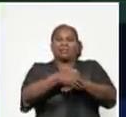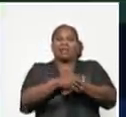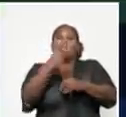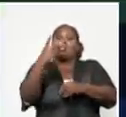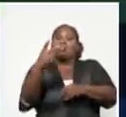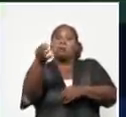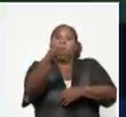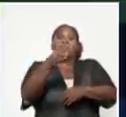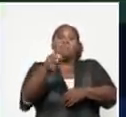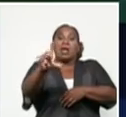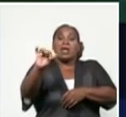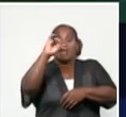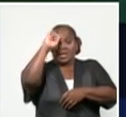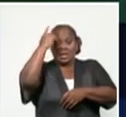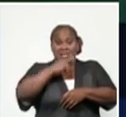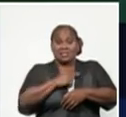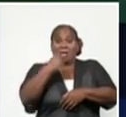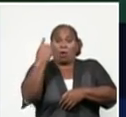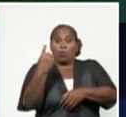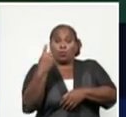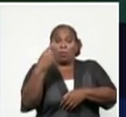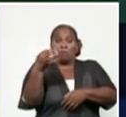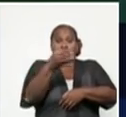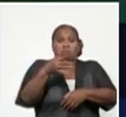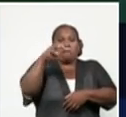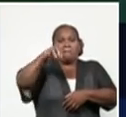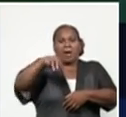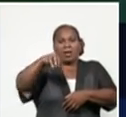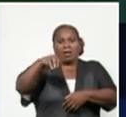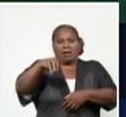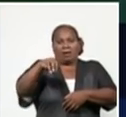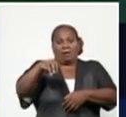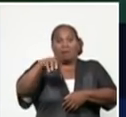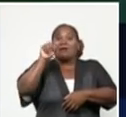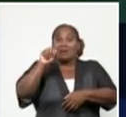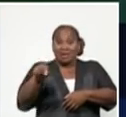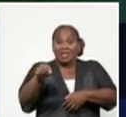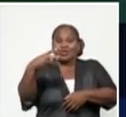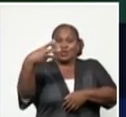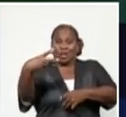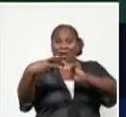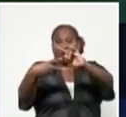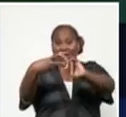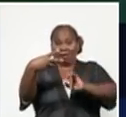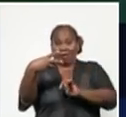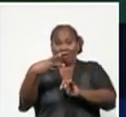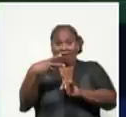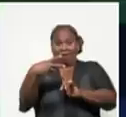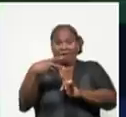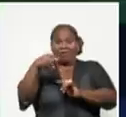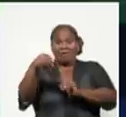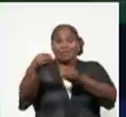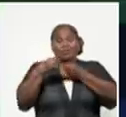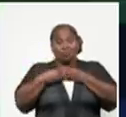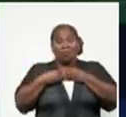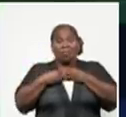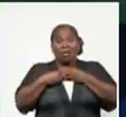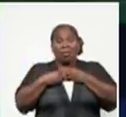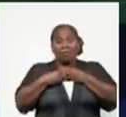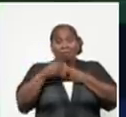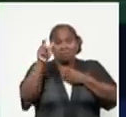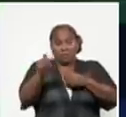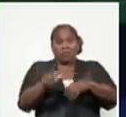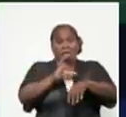y 1 en el municipio de Mariano. Es decir, son eventos importantes, eventos que nos han dado un número importante de personas